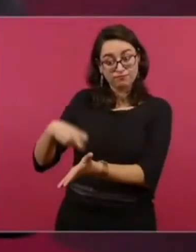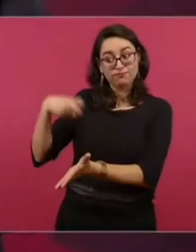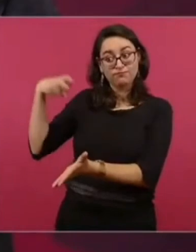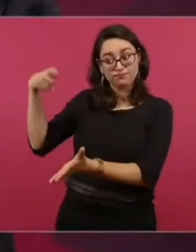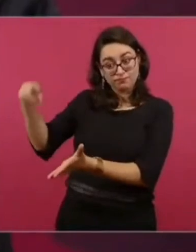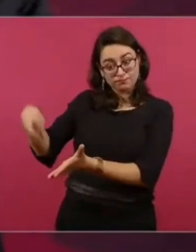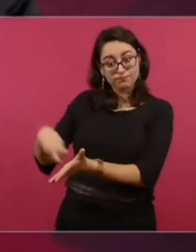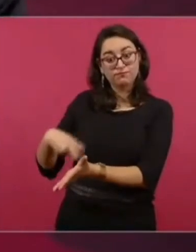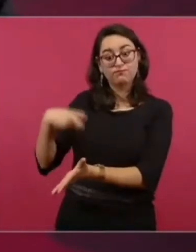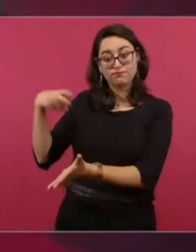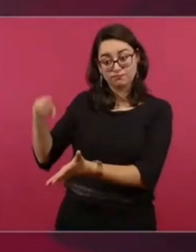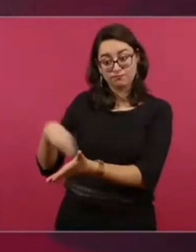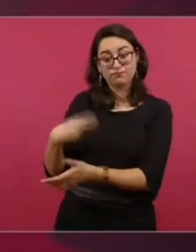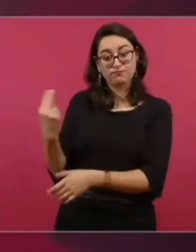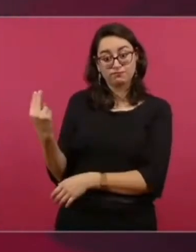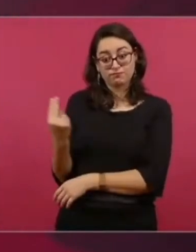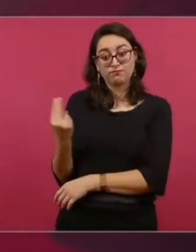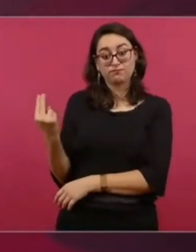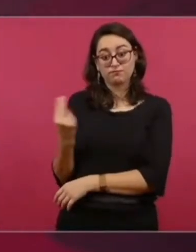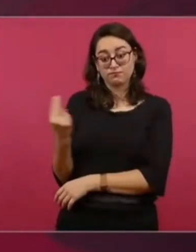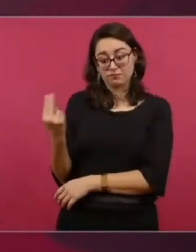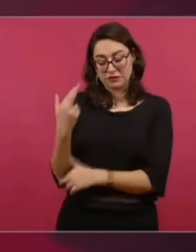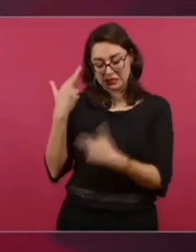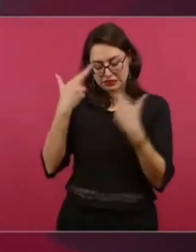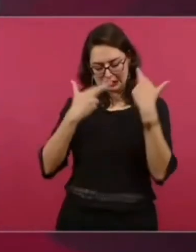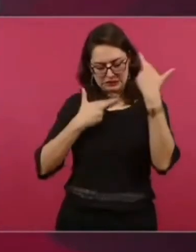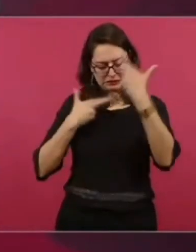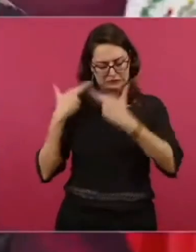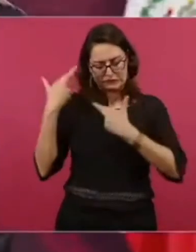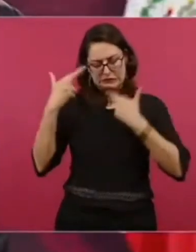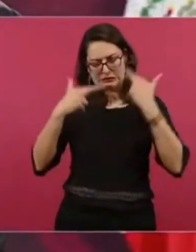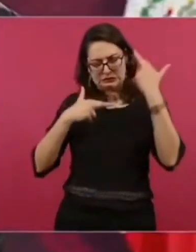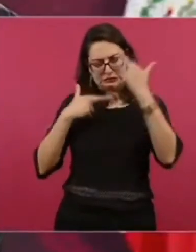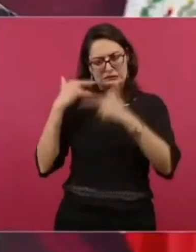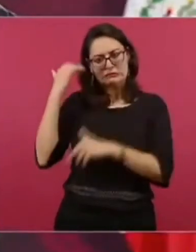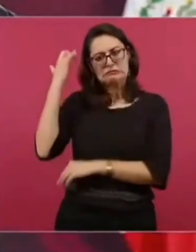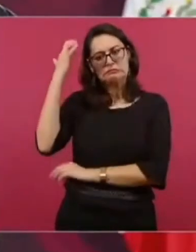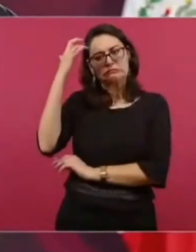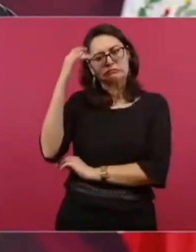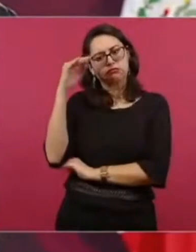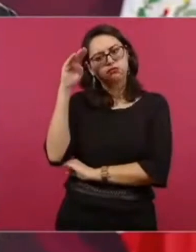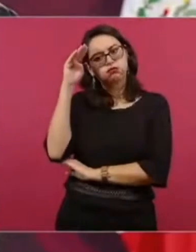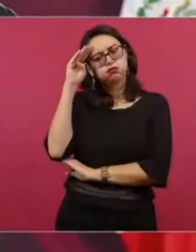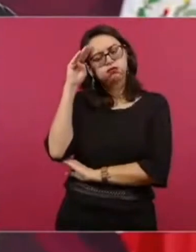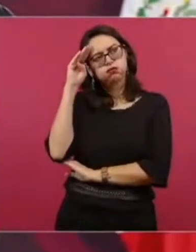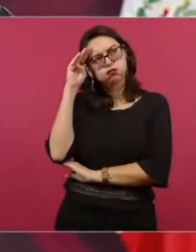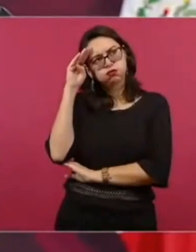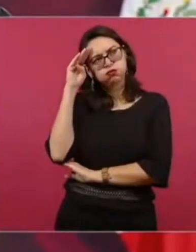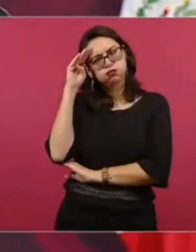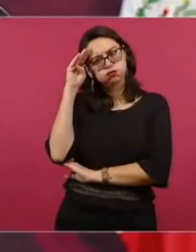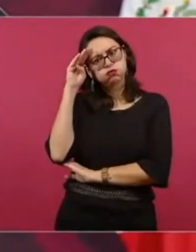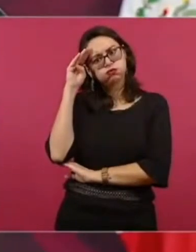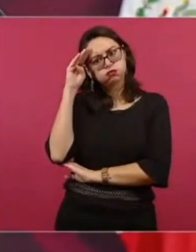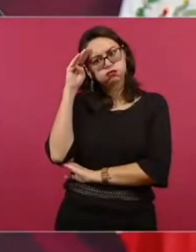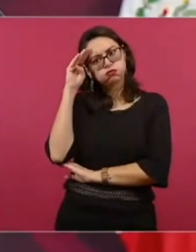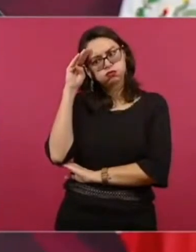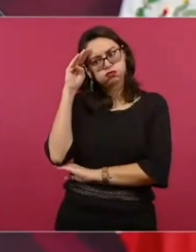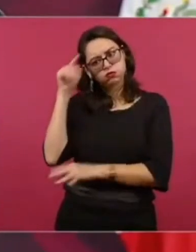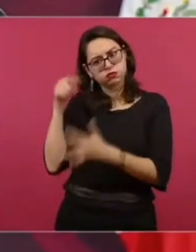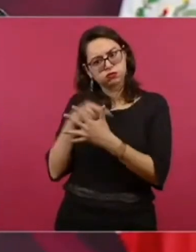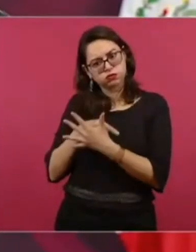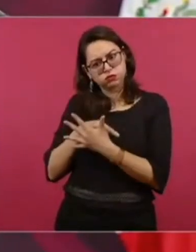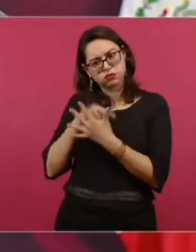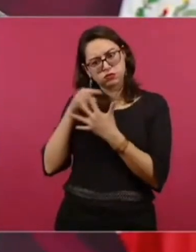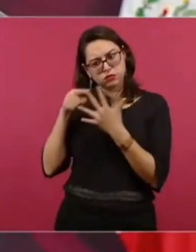el análisis, la reflexión, todo lo vinculado